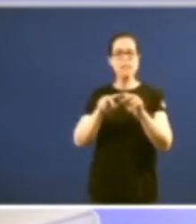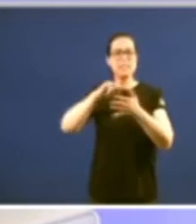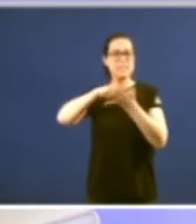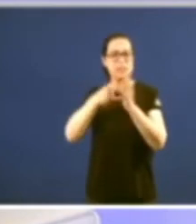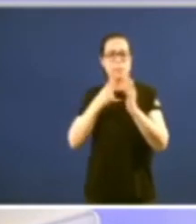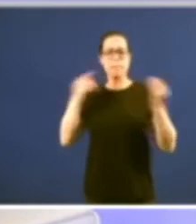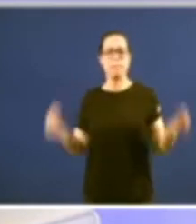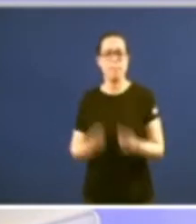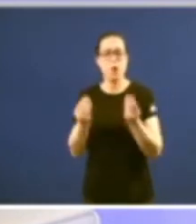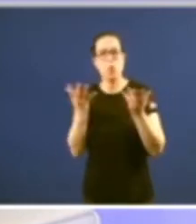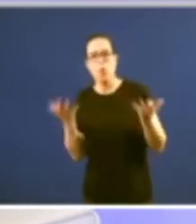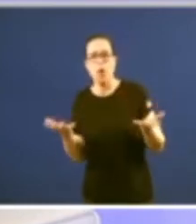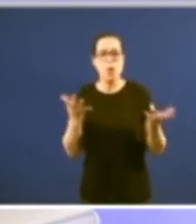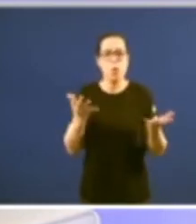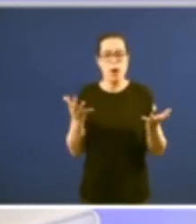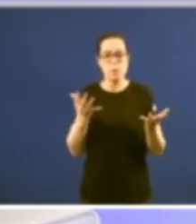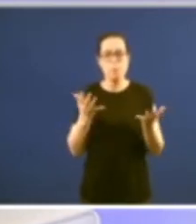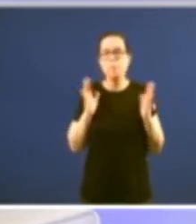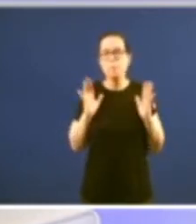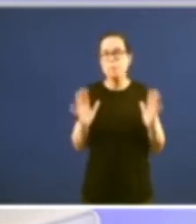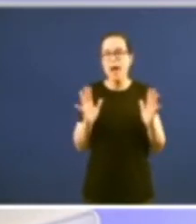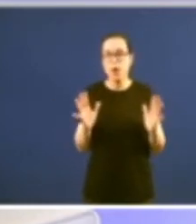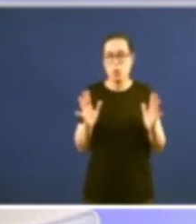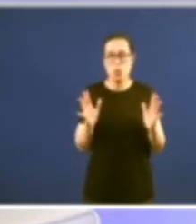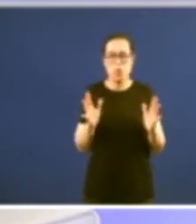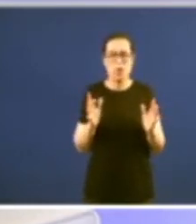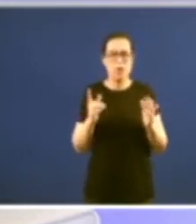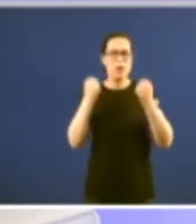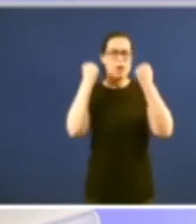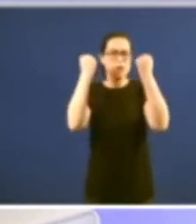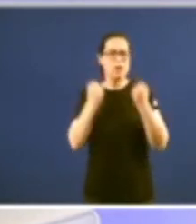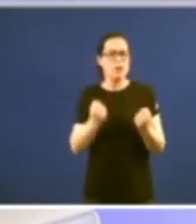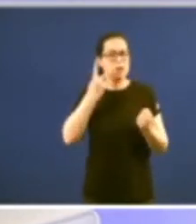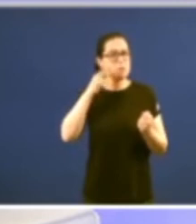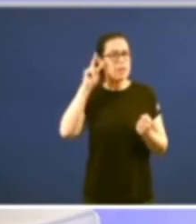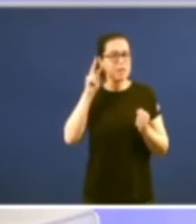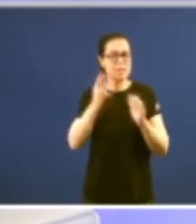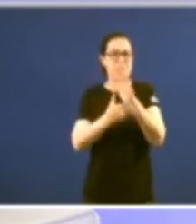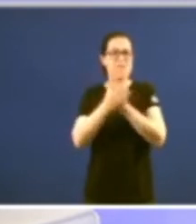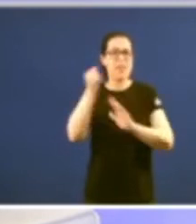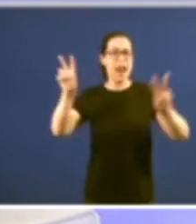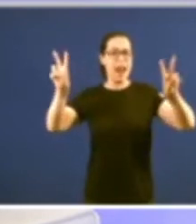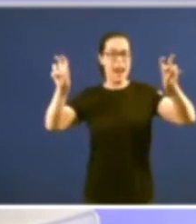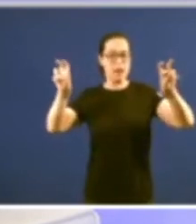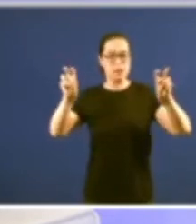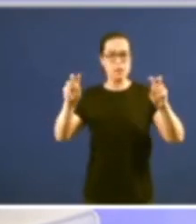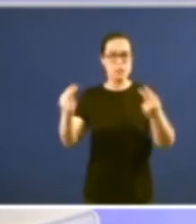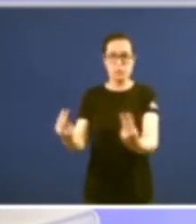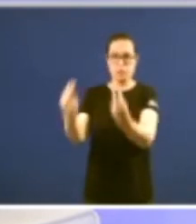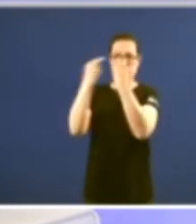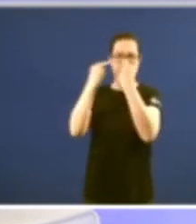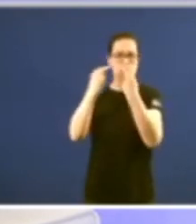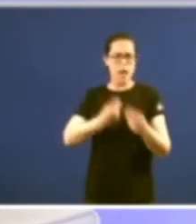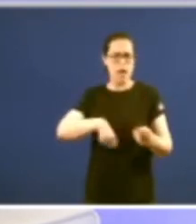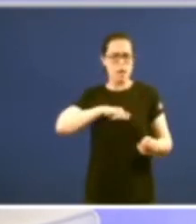pero que non se pode negar oxe o que aceptan todos os especialistas en federalismo do mundo e é que España é federal en todo menos nonome